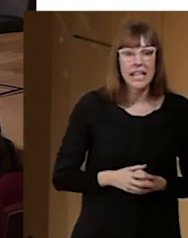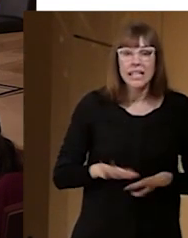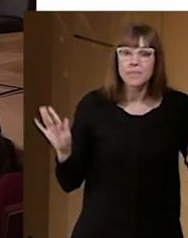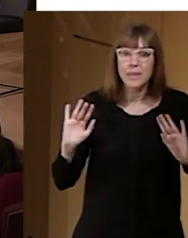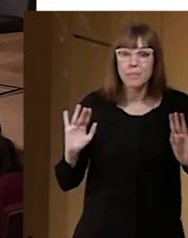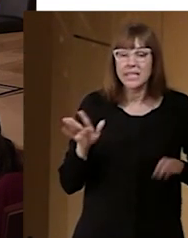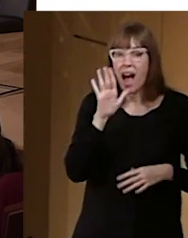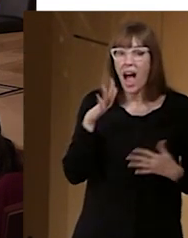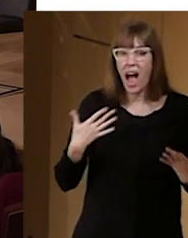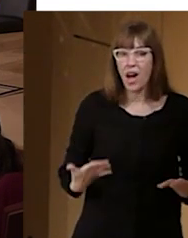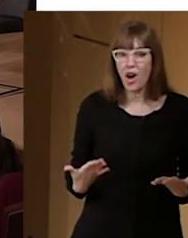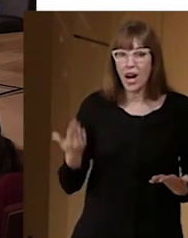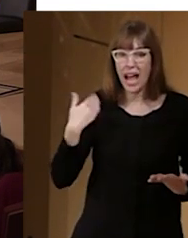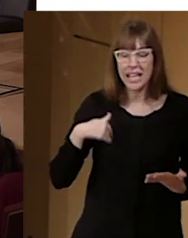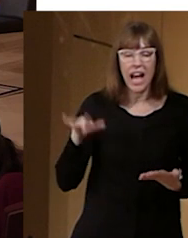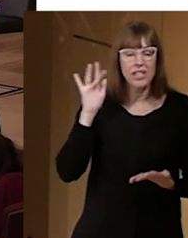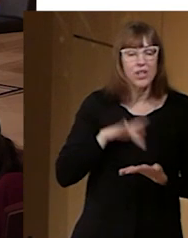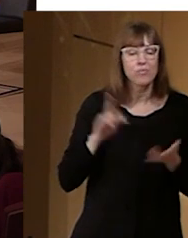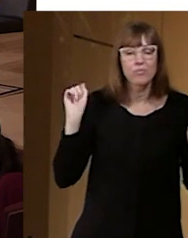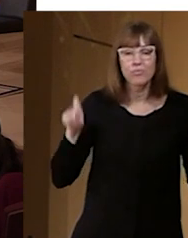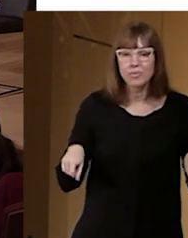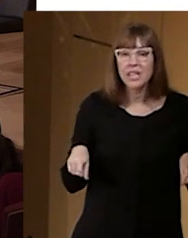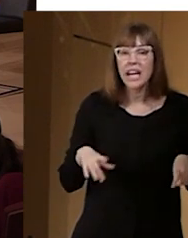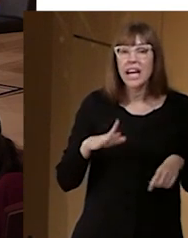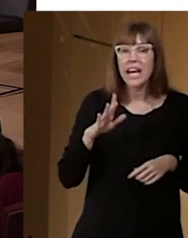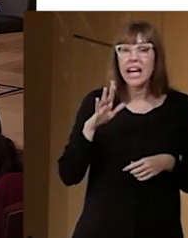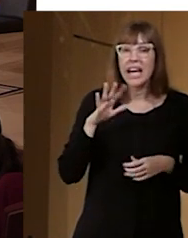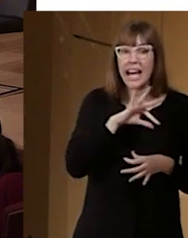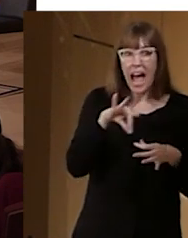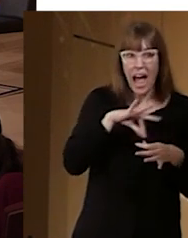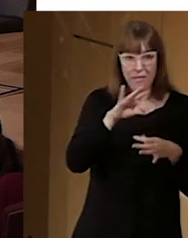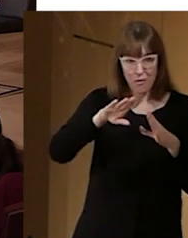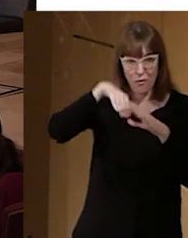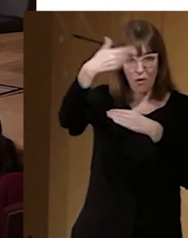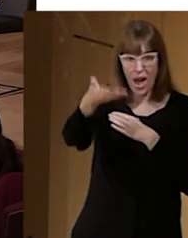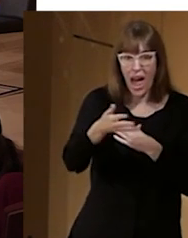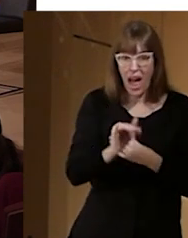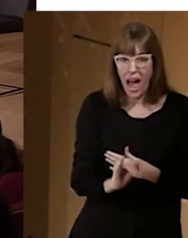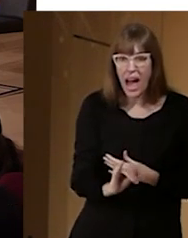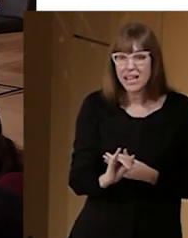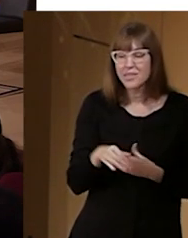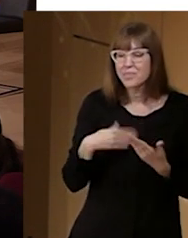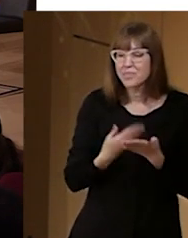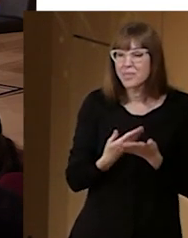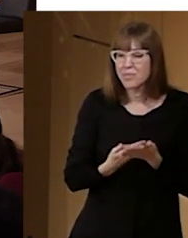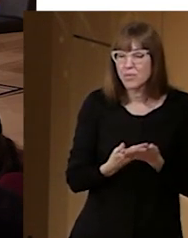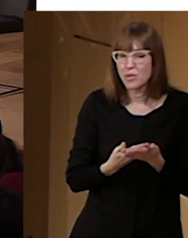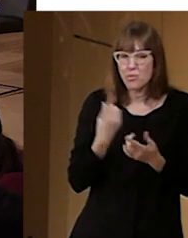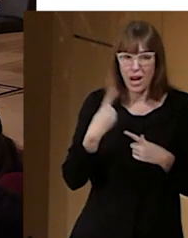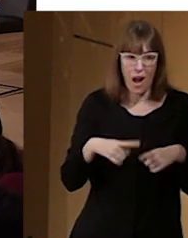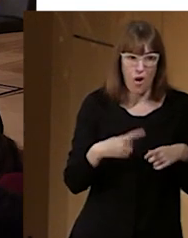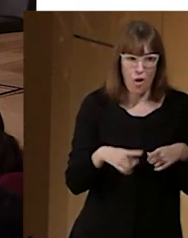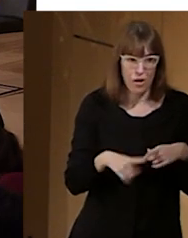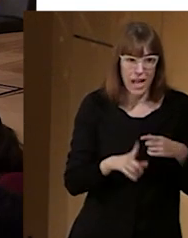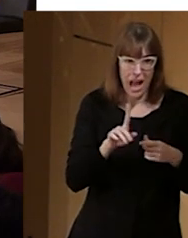os invitamos a hacer un descanso. Tenemos ya el café servido fuera. Sí que os vamos a pedir, os vamos a recortar diez